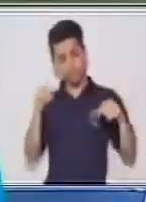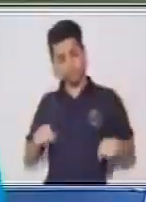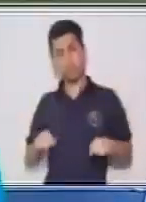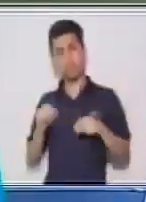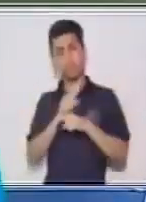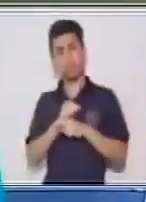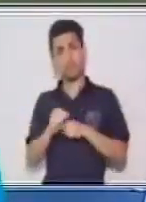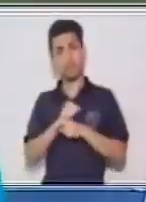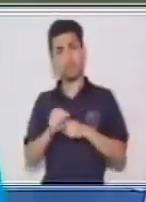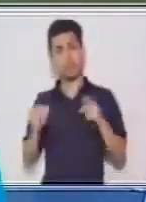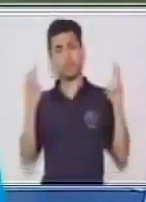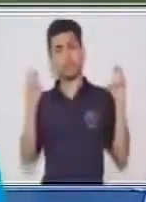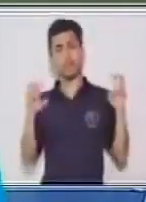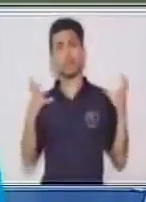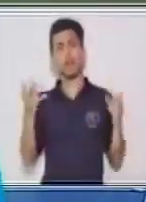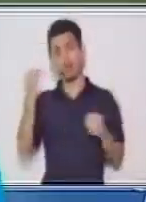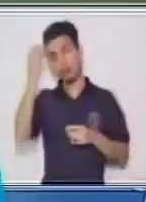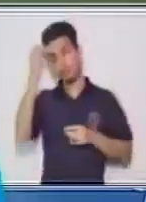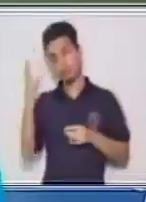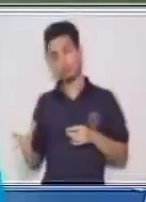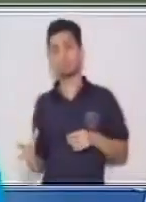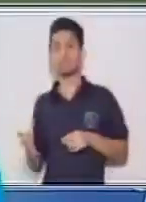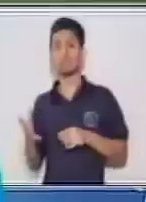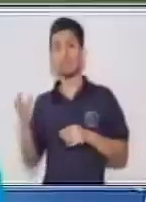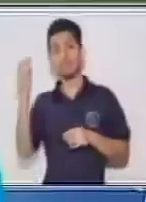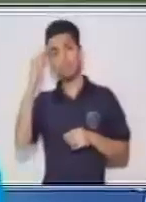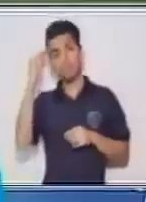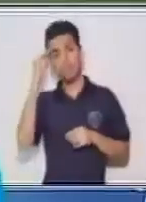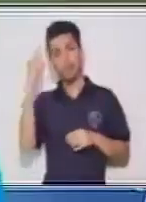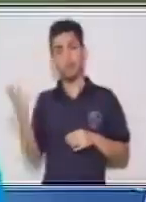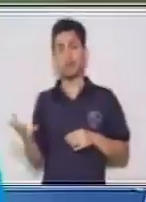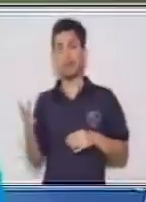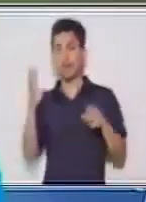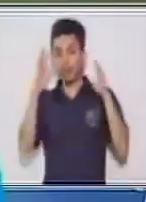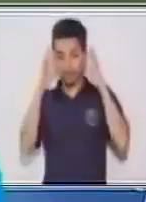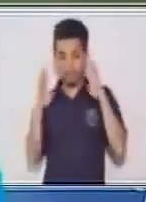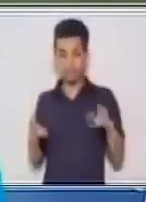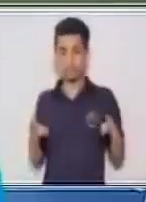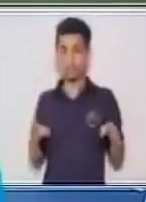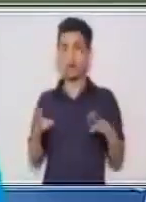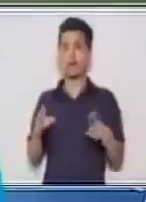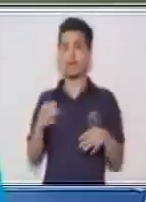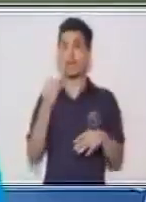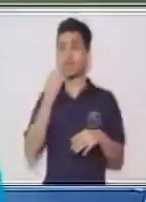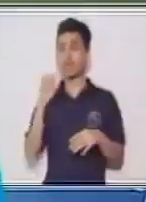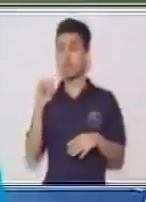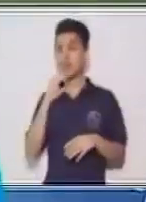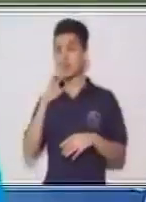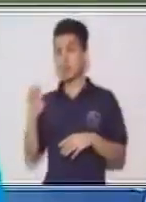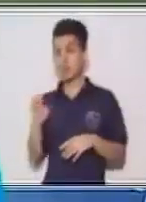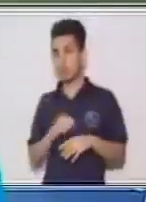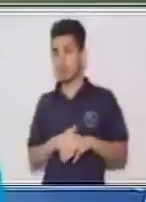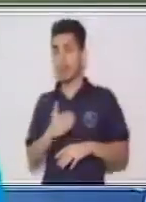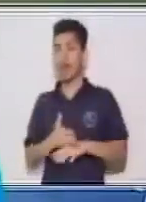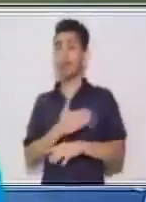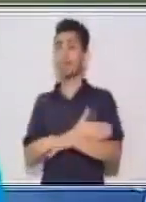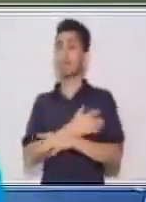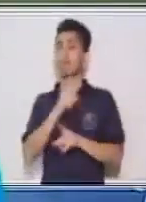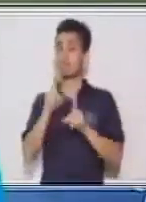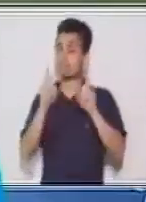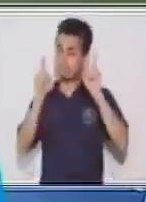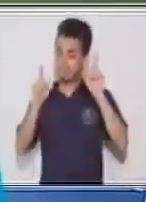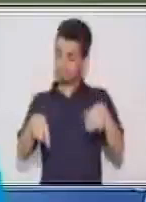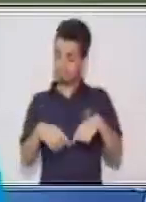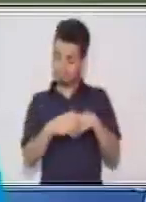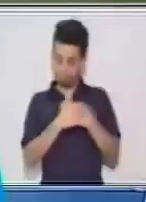habilidades y destrezas de aprendizaje, también de memoria, atención y lingüística. Antes de empezar, te recomiendo